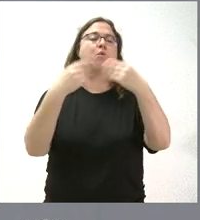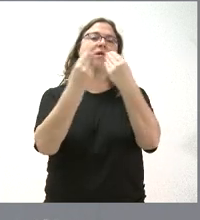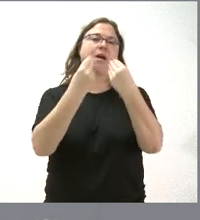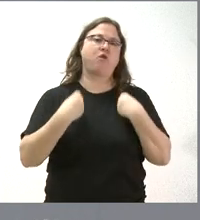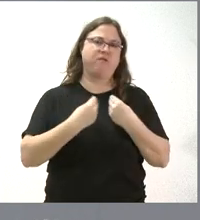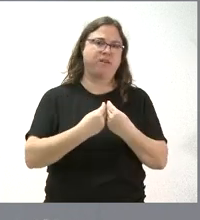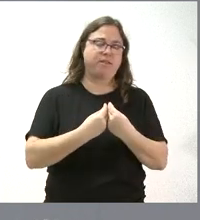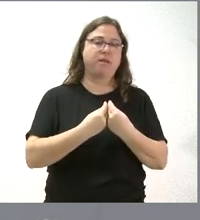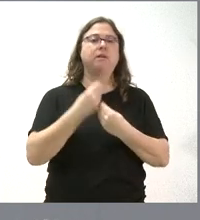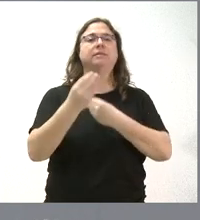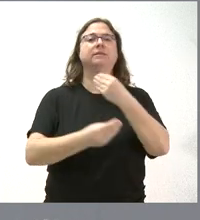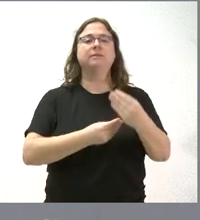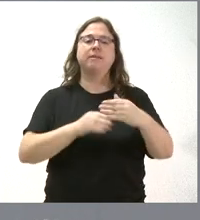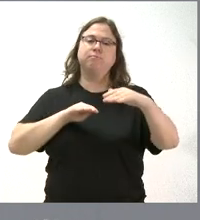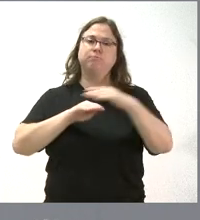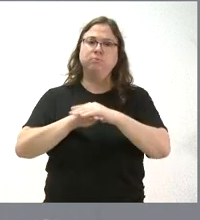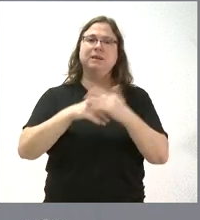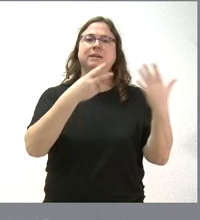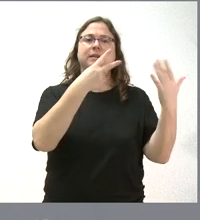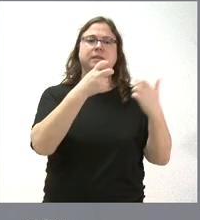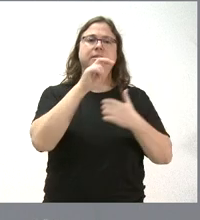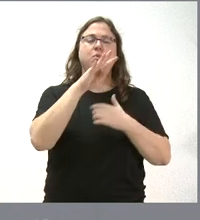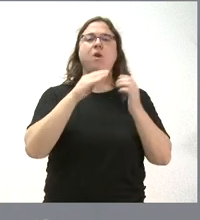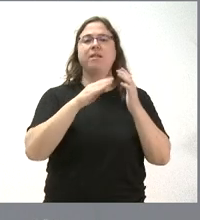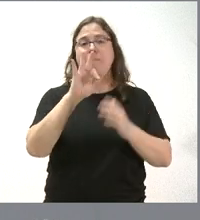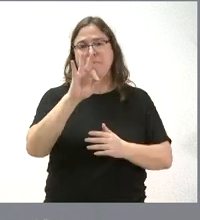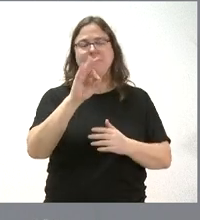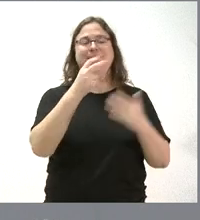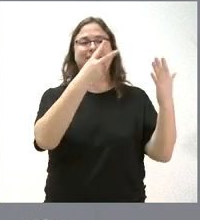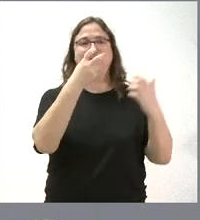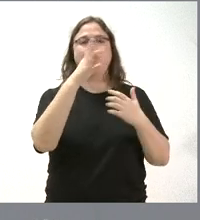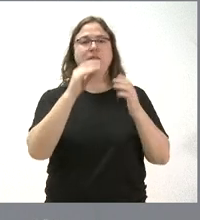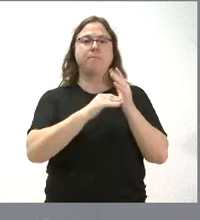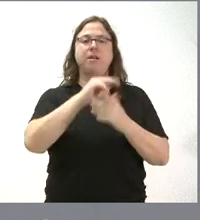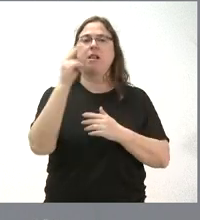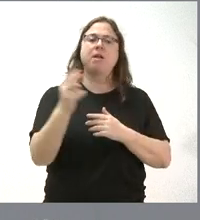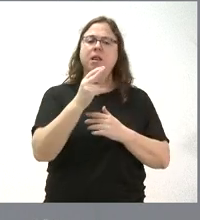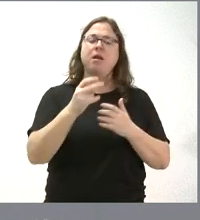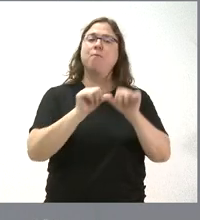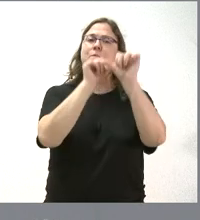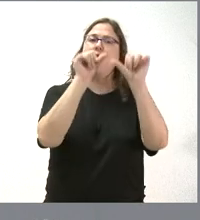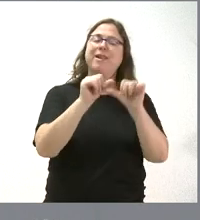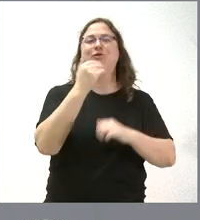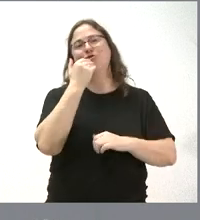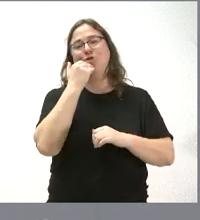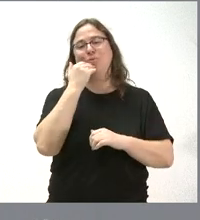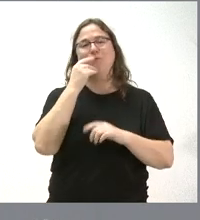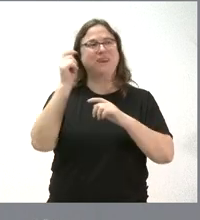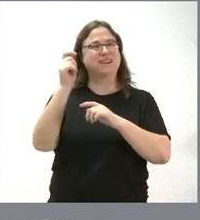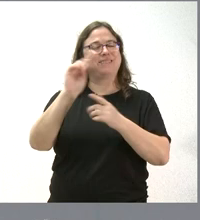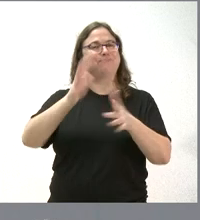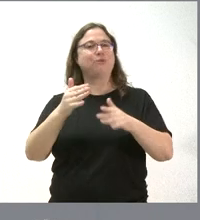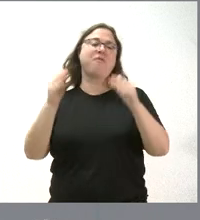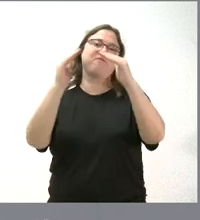para esto se hace una actuación con una inversión de 740.000 euros. Se implanta un modelo que asemeja a una vivienda y así se